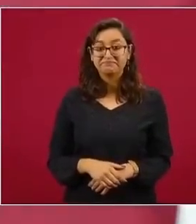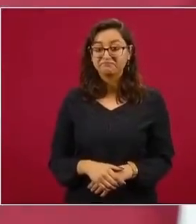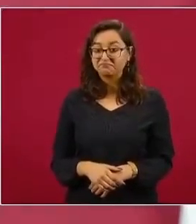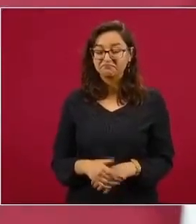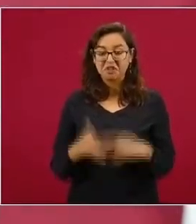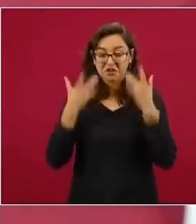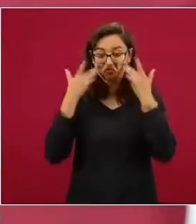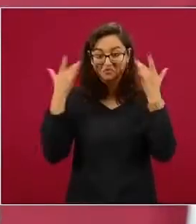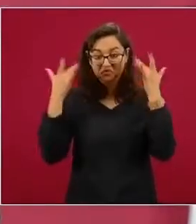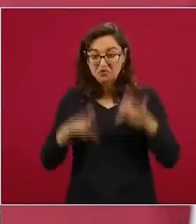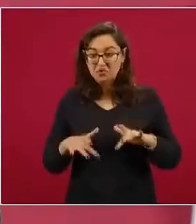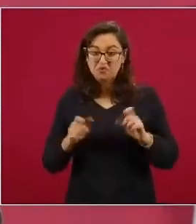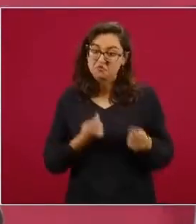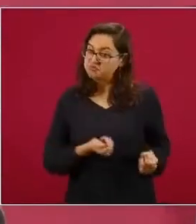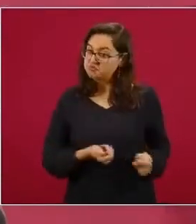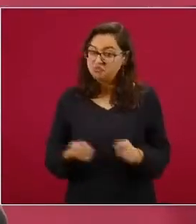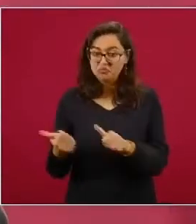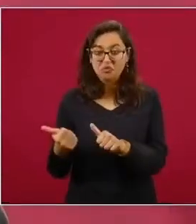abandonar el cargo,